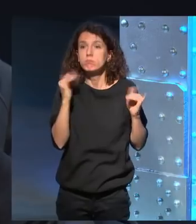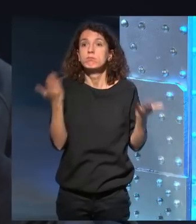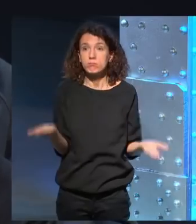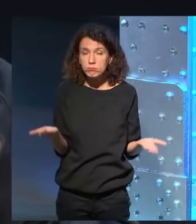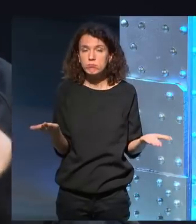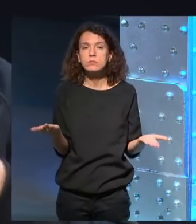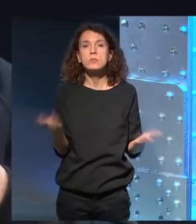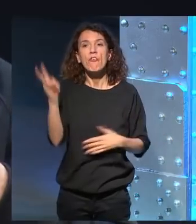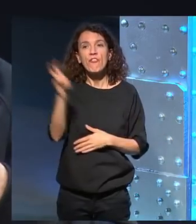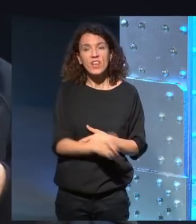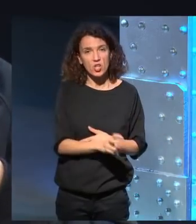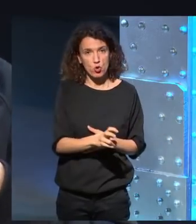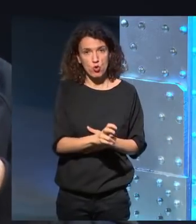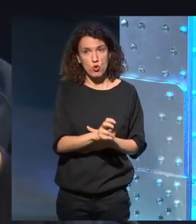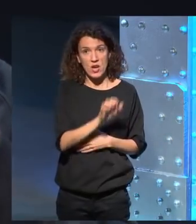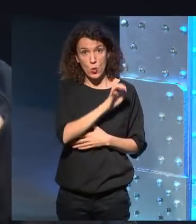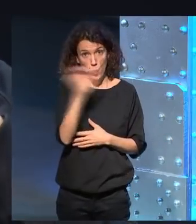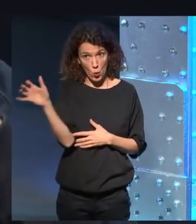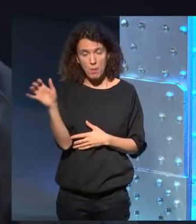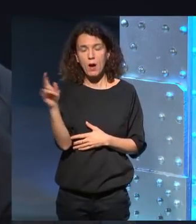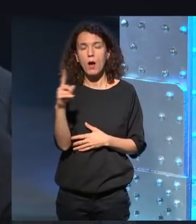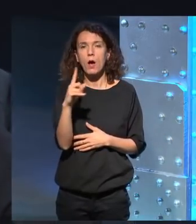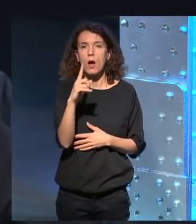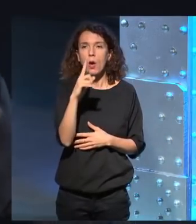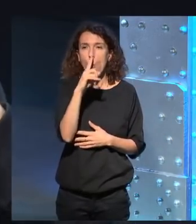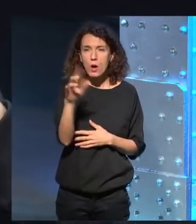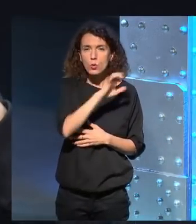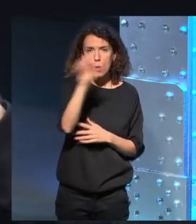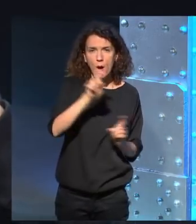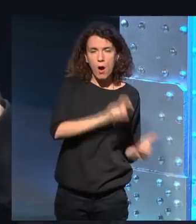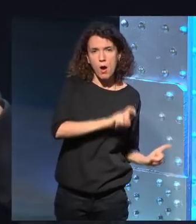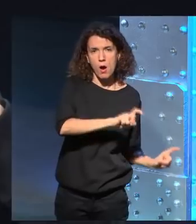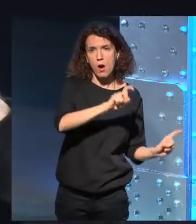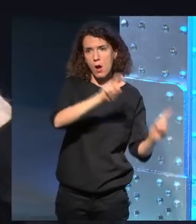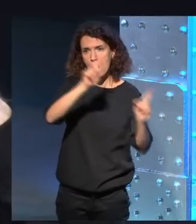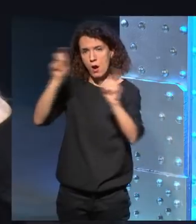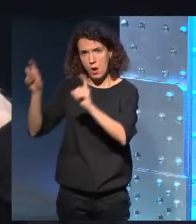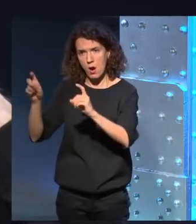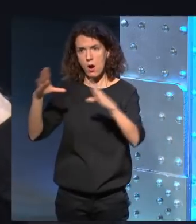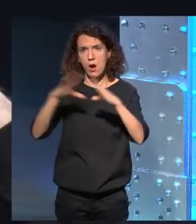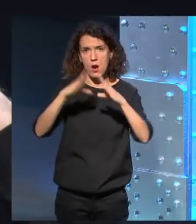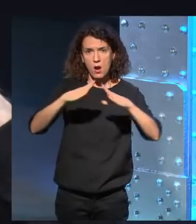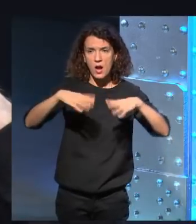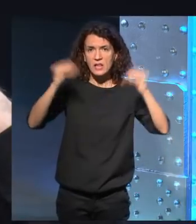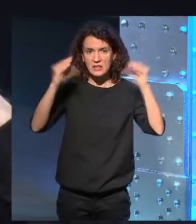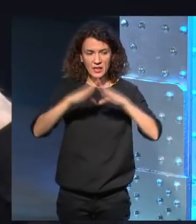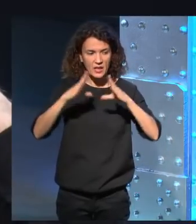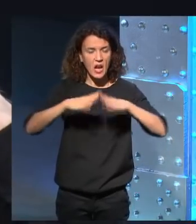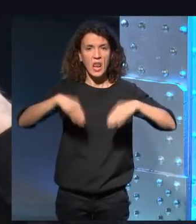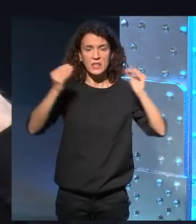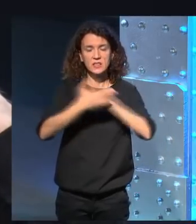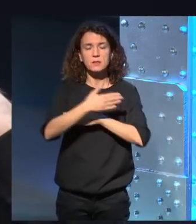se vino a Europa y pasó un año recorriendo Europa recorriendo las catedrales las catedrales